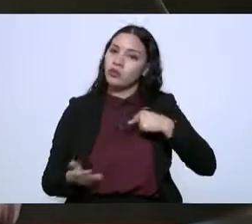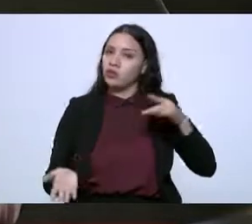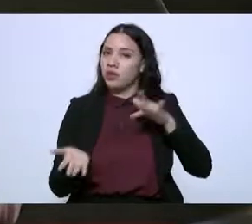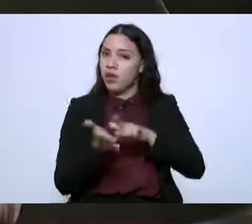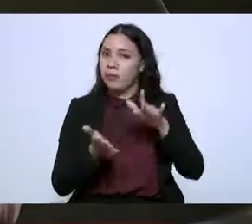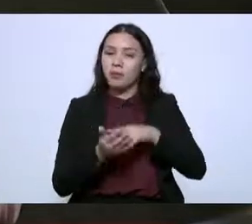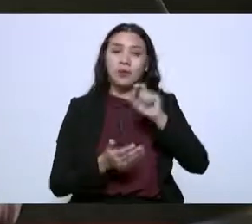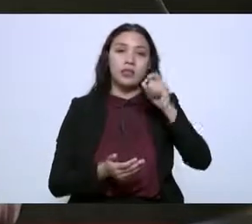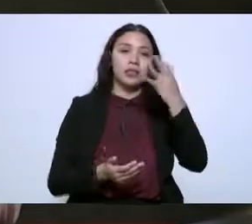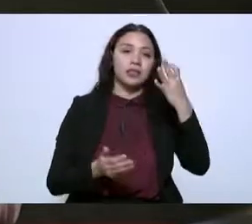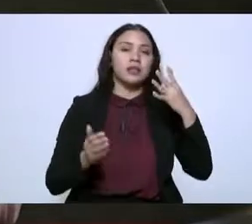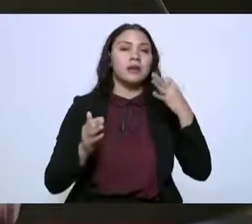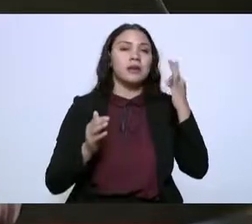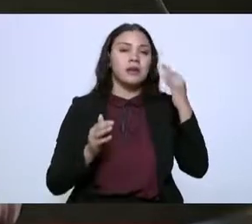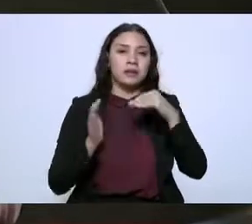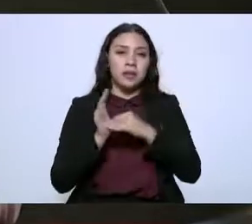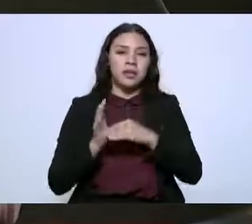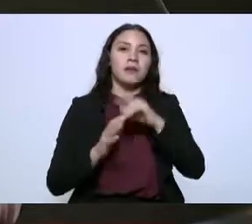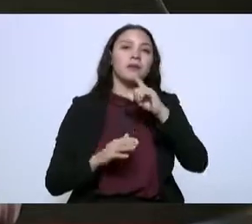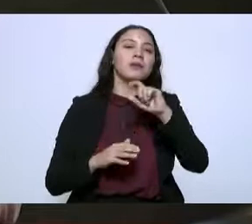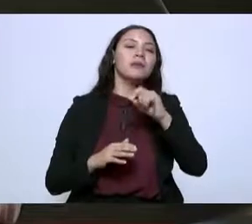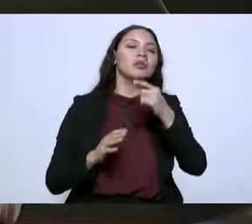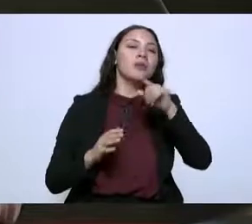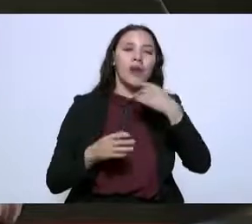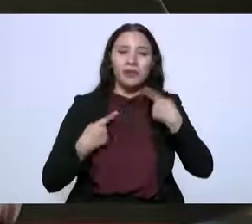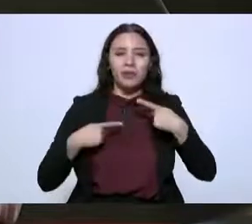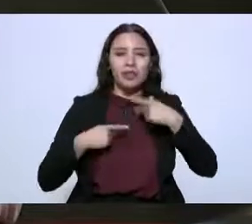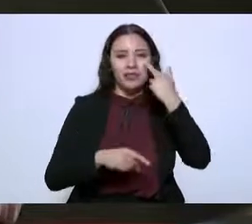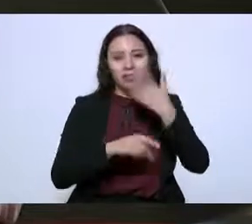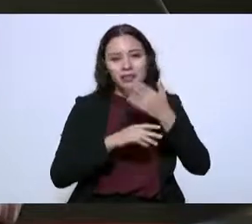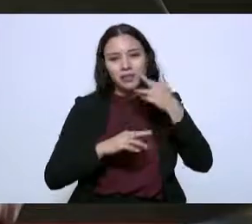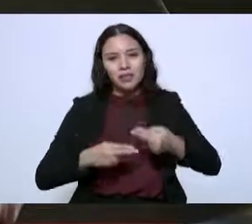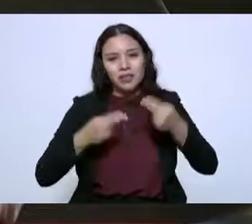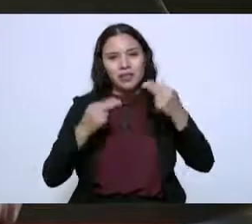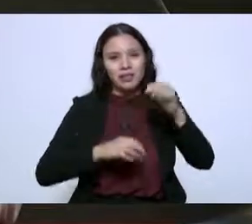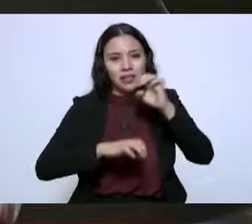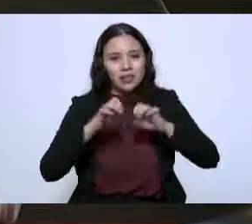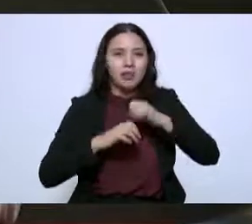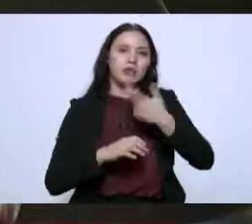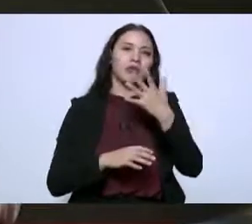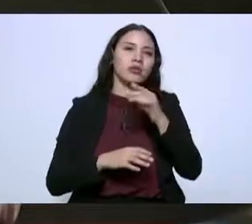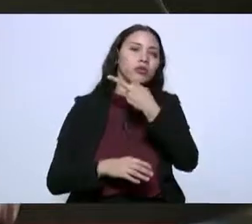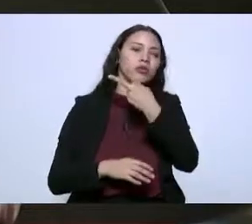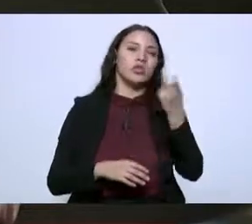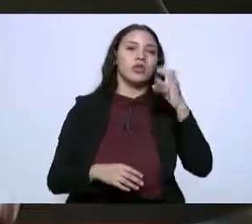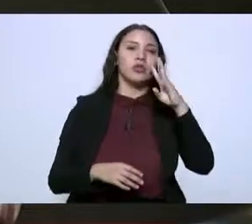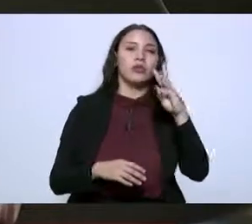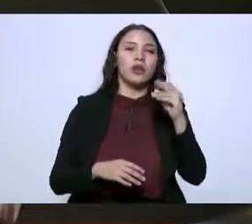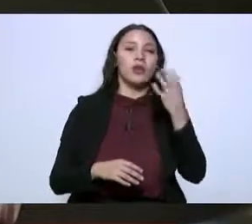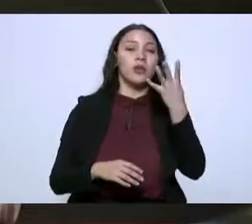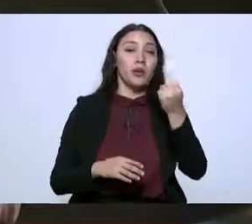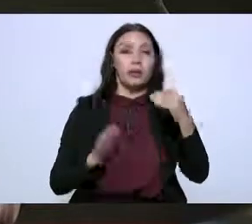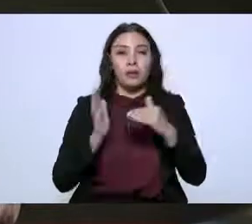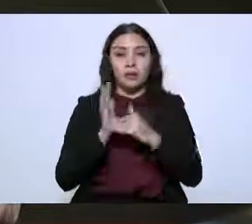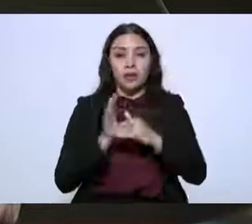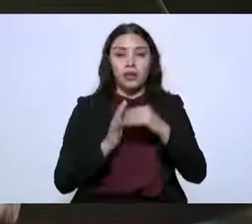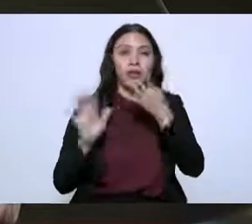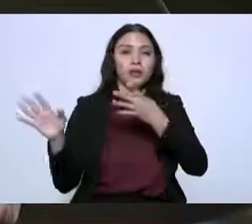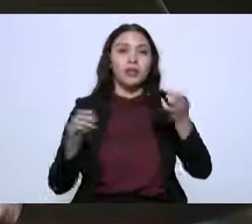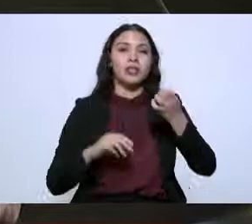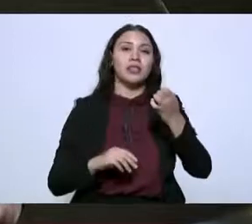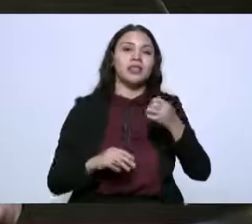23 mil 905 productores, atendiendo una superficie de 209 mil 941